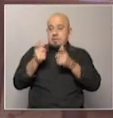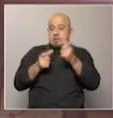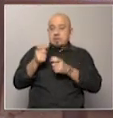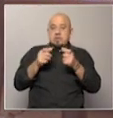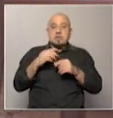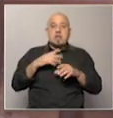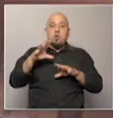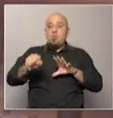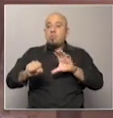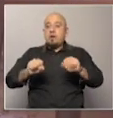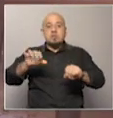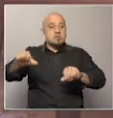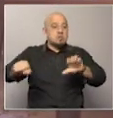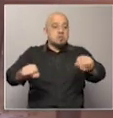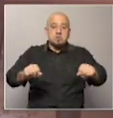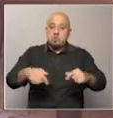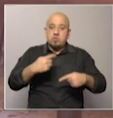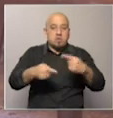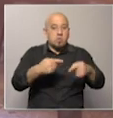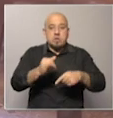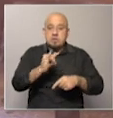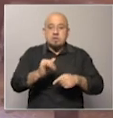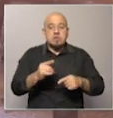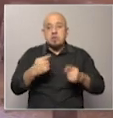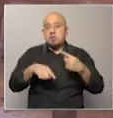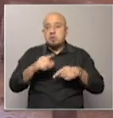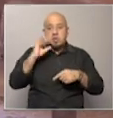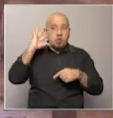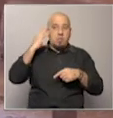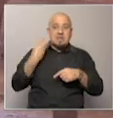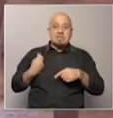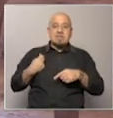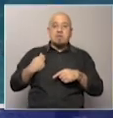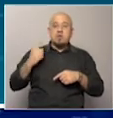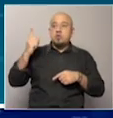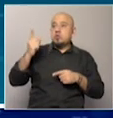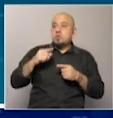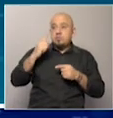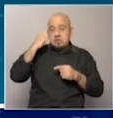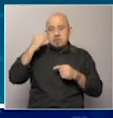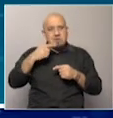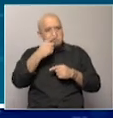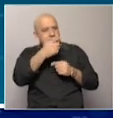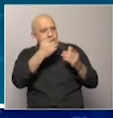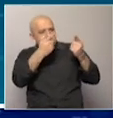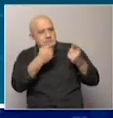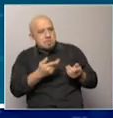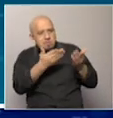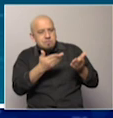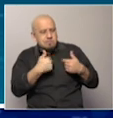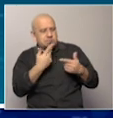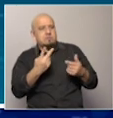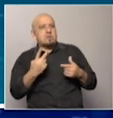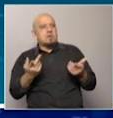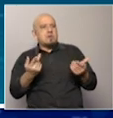ocupación va a continuar vigente. Con lo cual los palestinos entienden que esto es evidentemente una traición porque significa que a los países